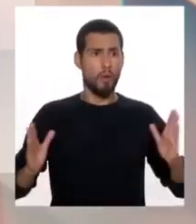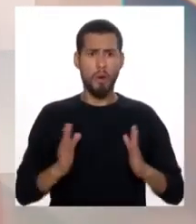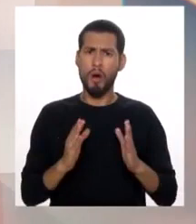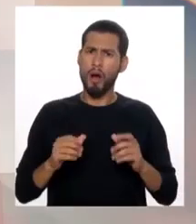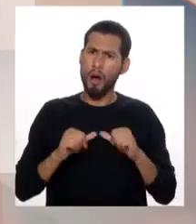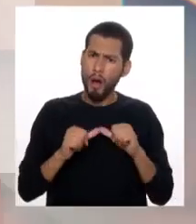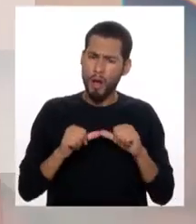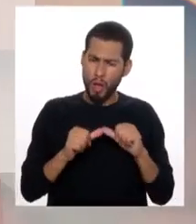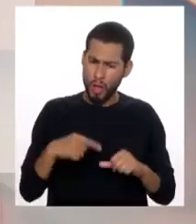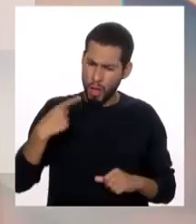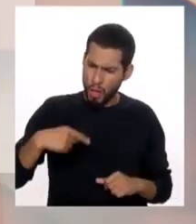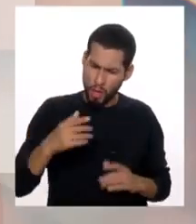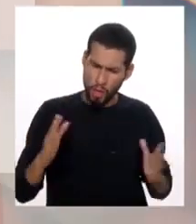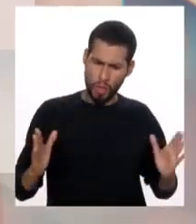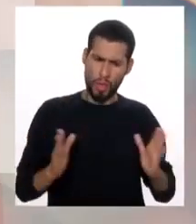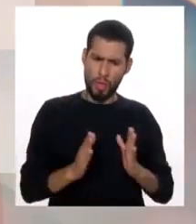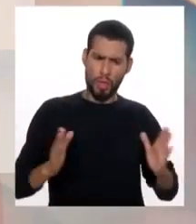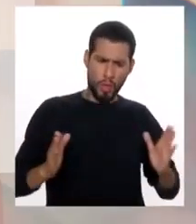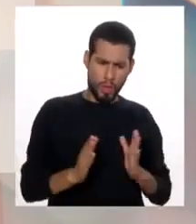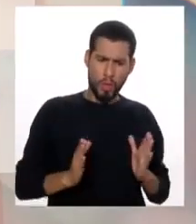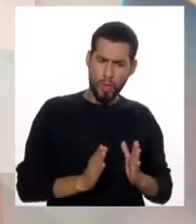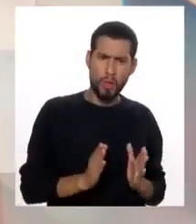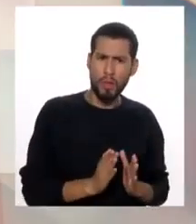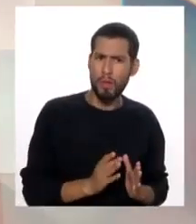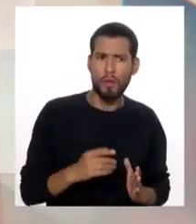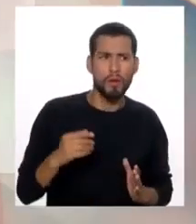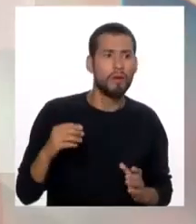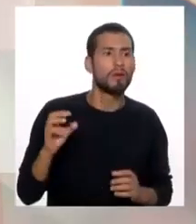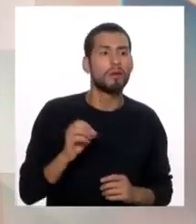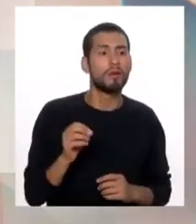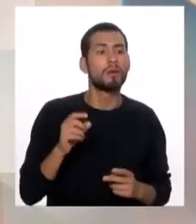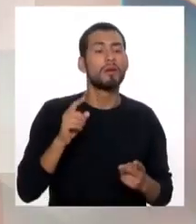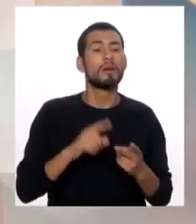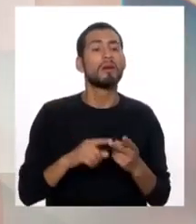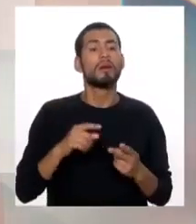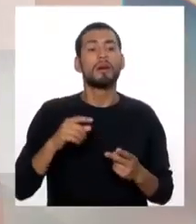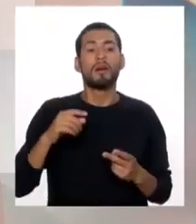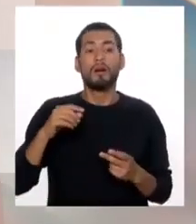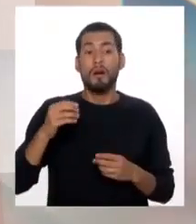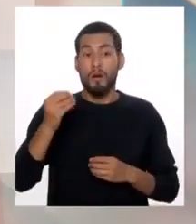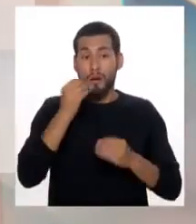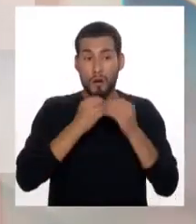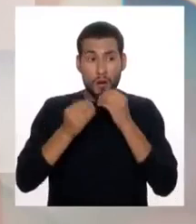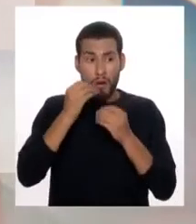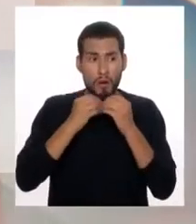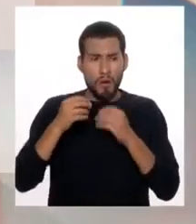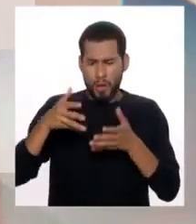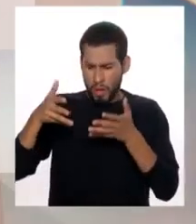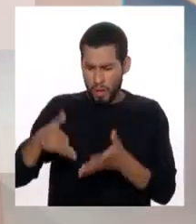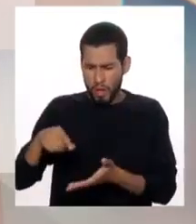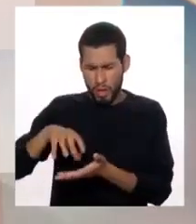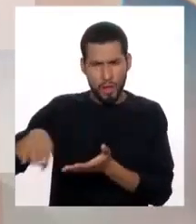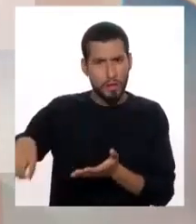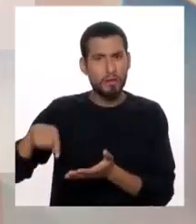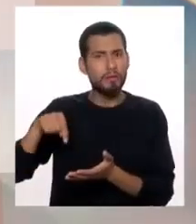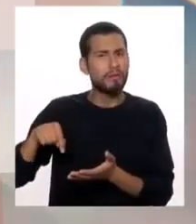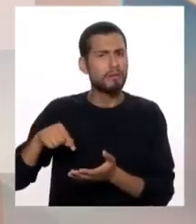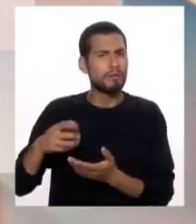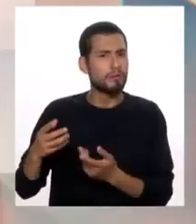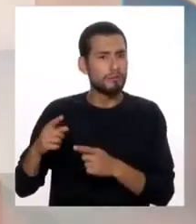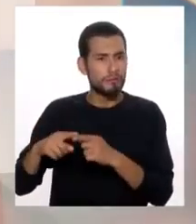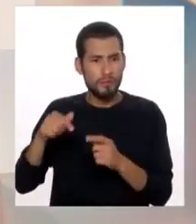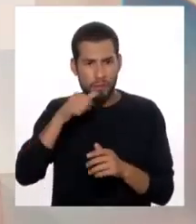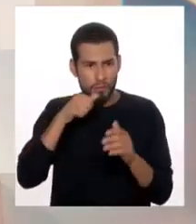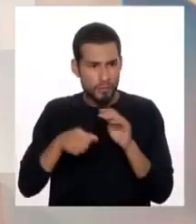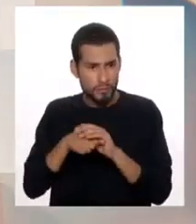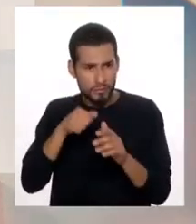manera constante. Si encuentras también restos de comida en lugares no habituales, es porque se están haciendo, se van